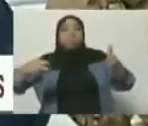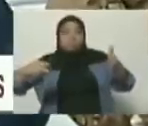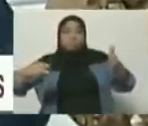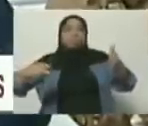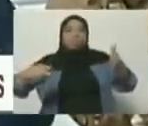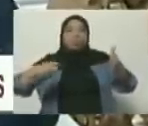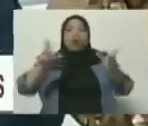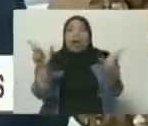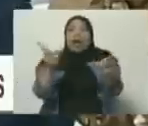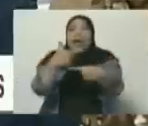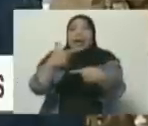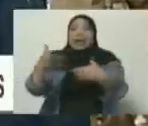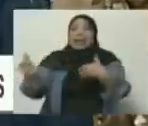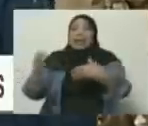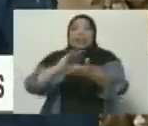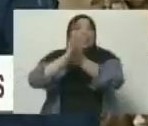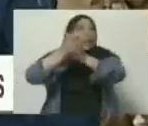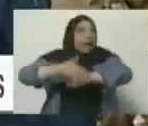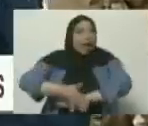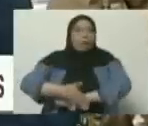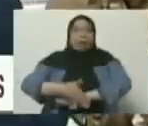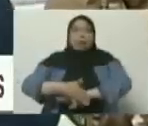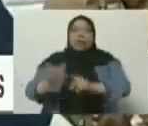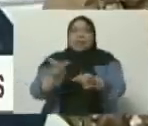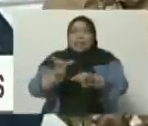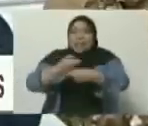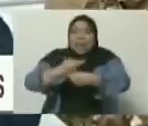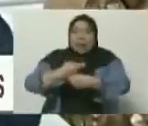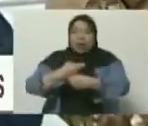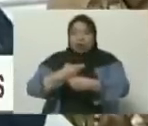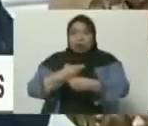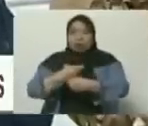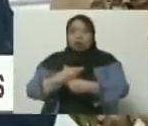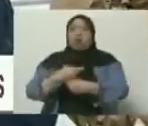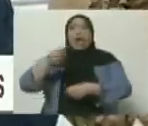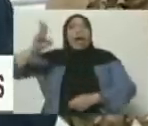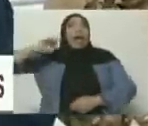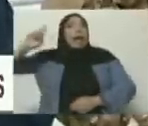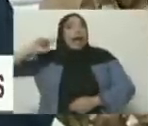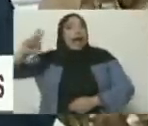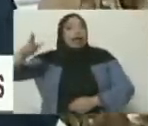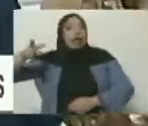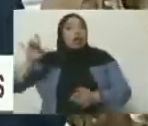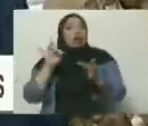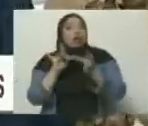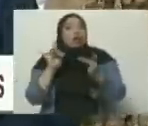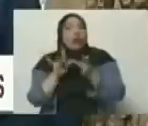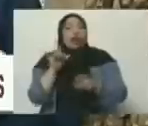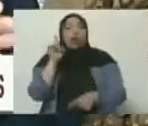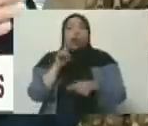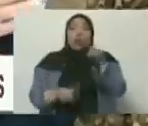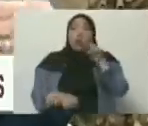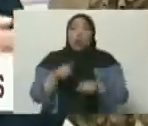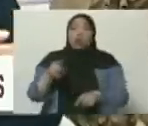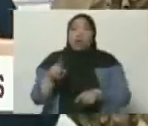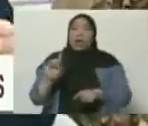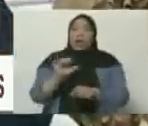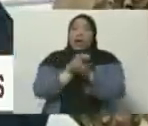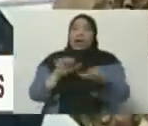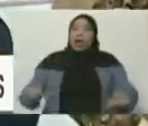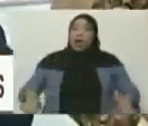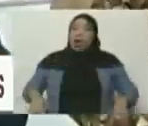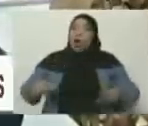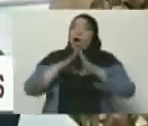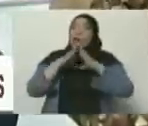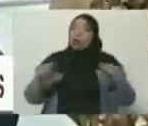allí kits de primeros auxilios, radio, estar en contacto directo con las autoridades. Todos